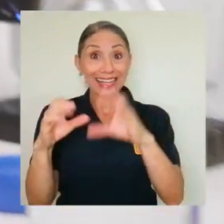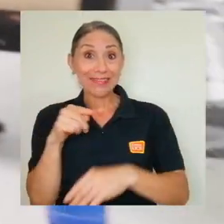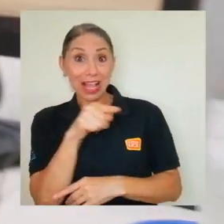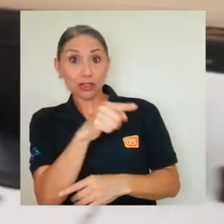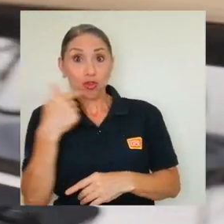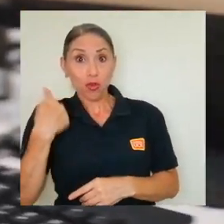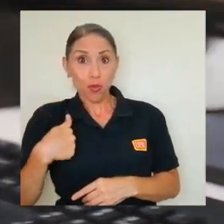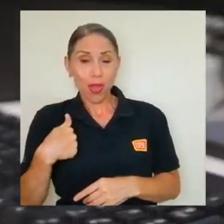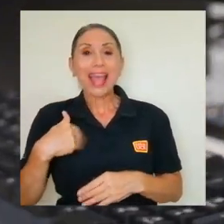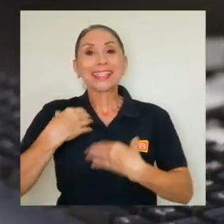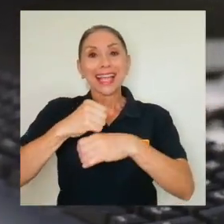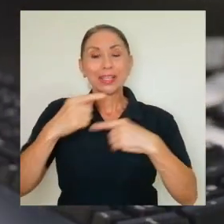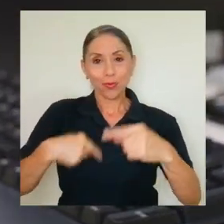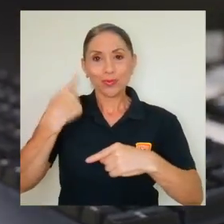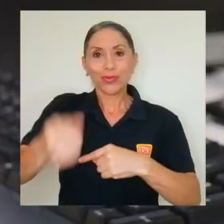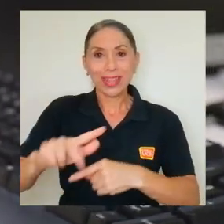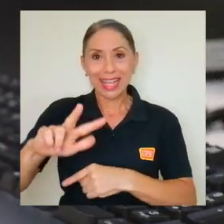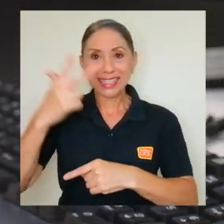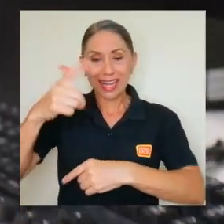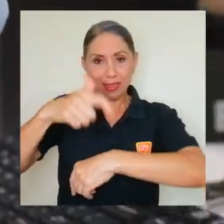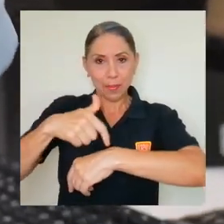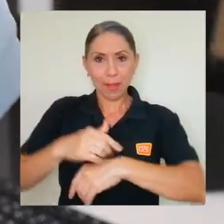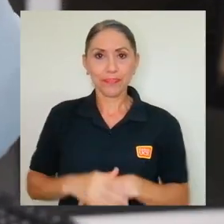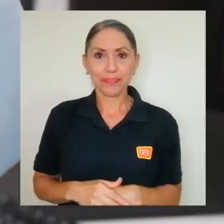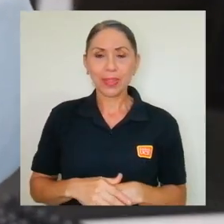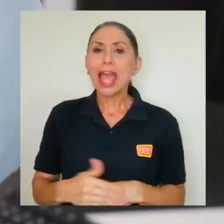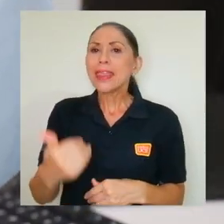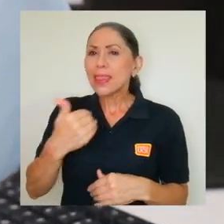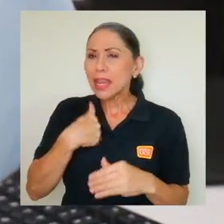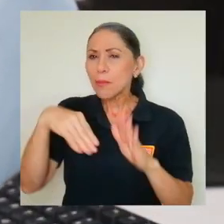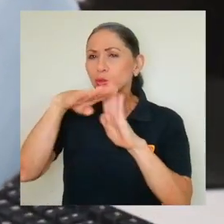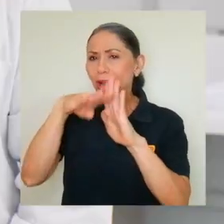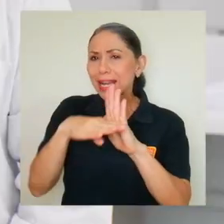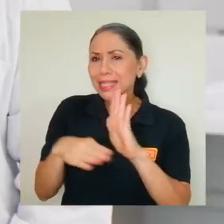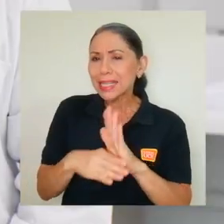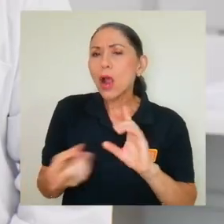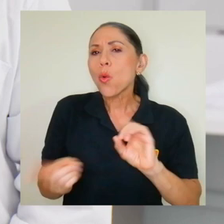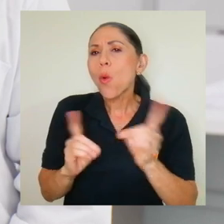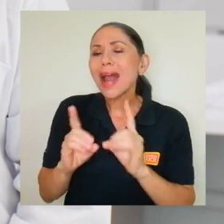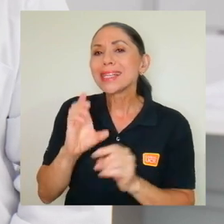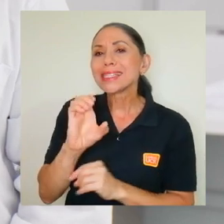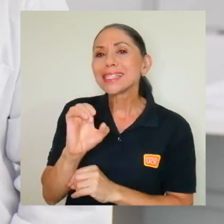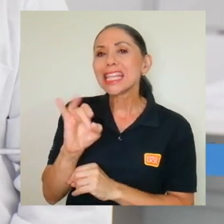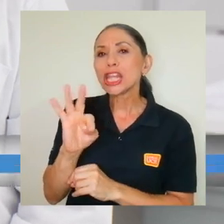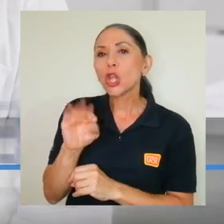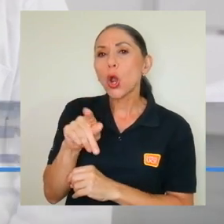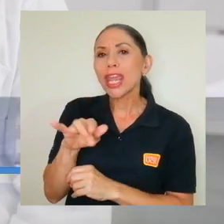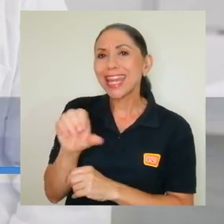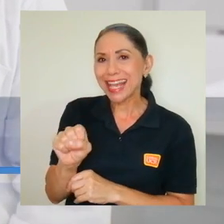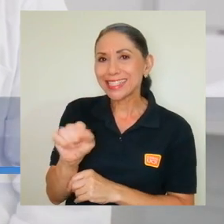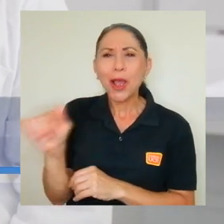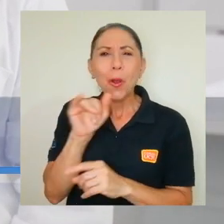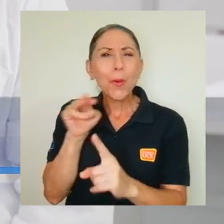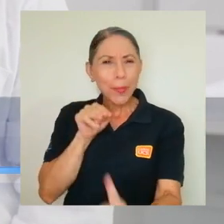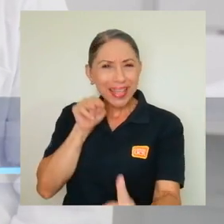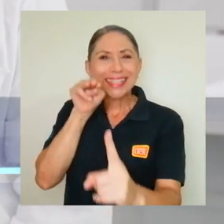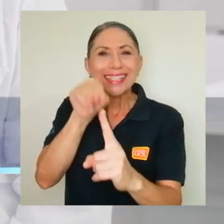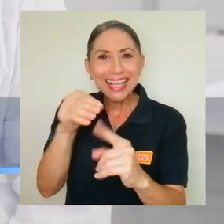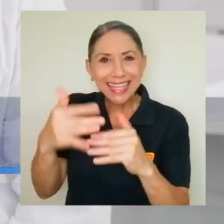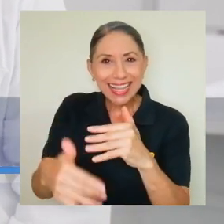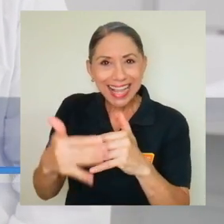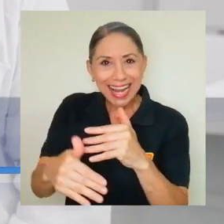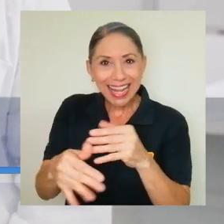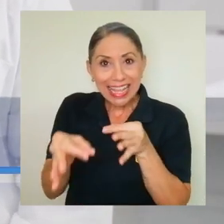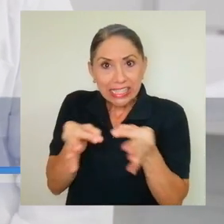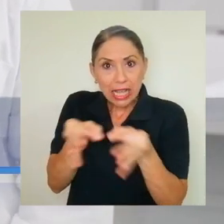Guevara, se procedió con la tercera etapa. Teníamos como la lista de cuáles son las citoquinas, esos mensajes en la sangre que utilizan las células para